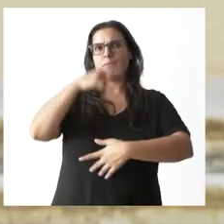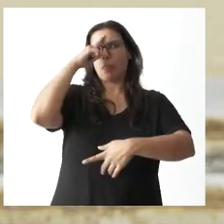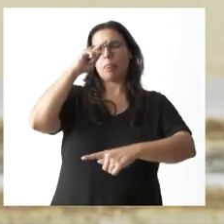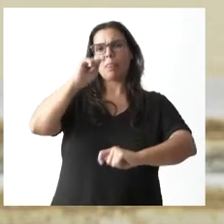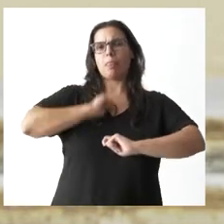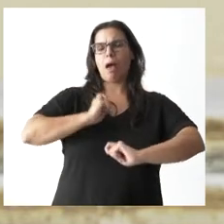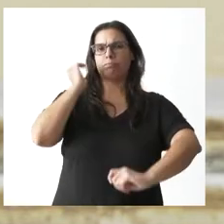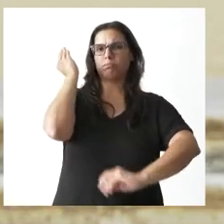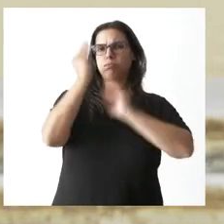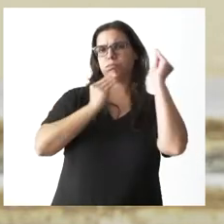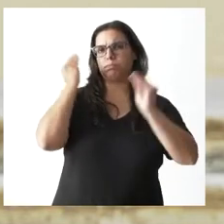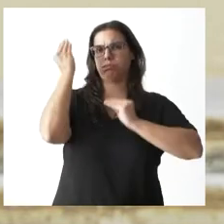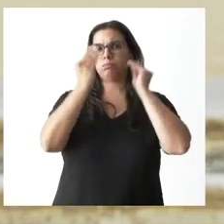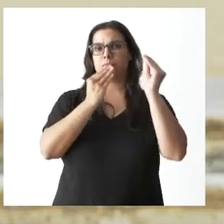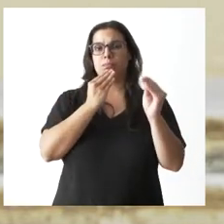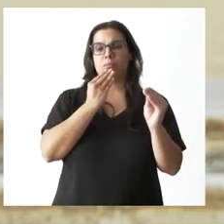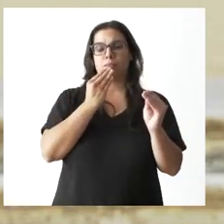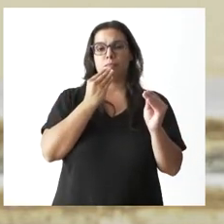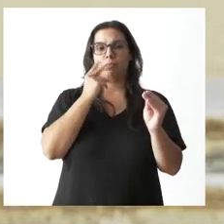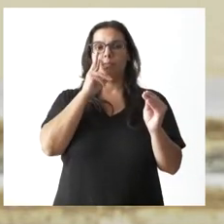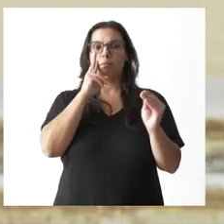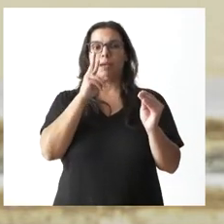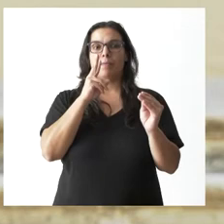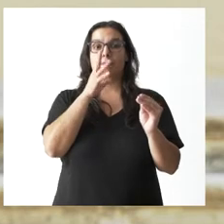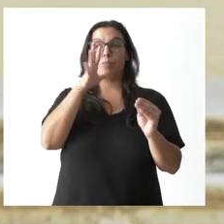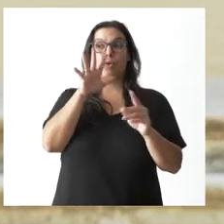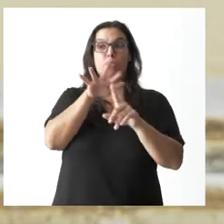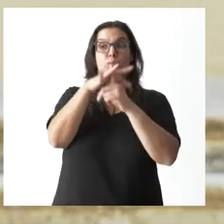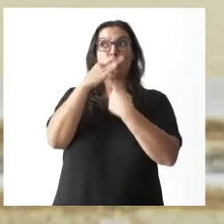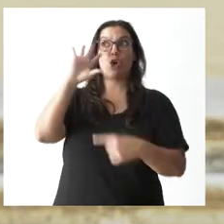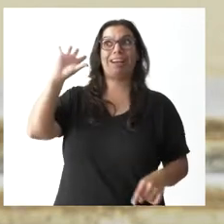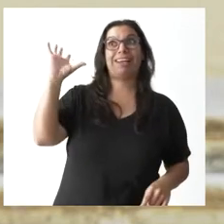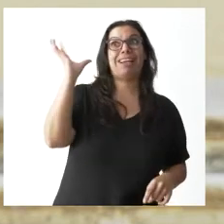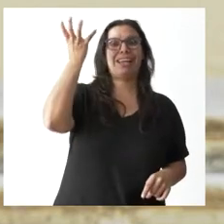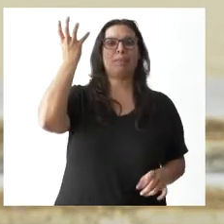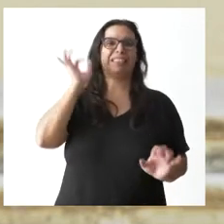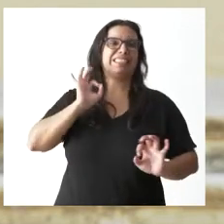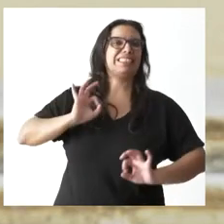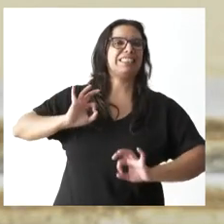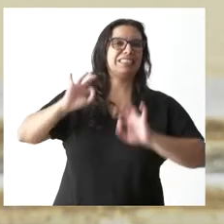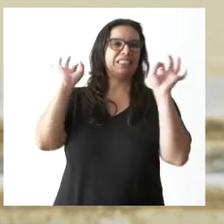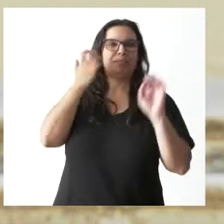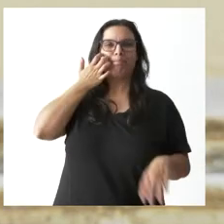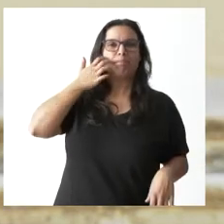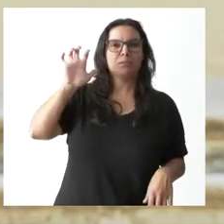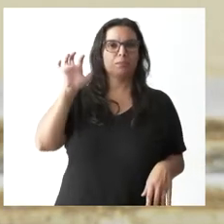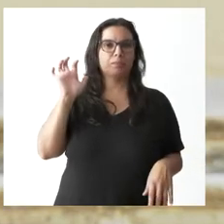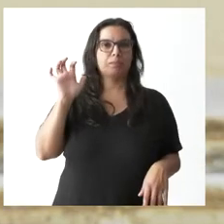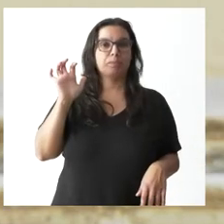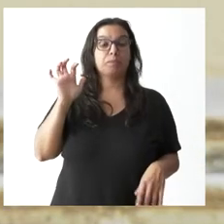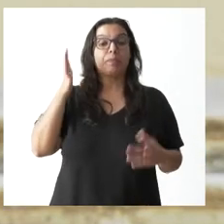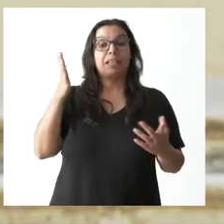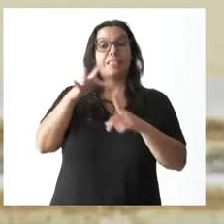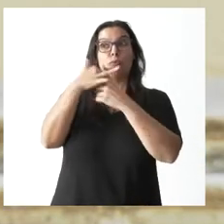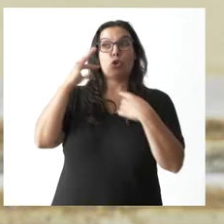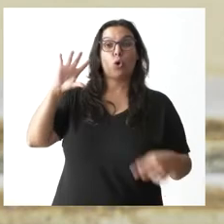condiciones climáticas eran excepcionales y esas condiciones